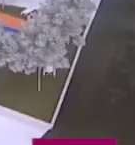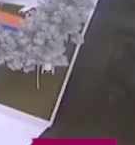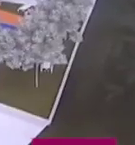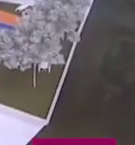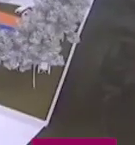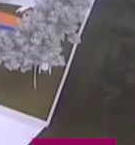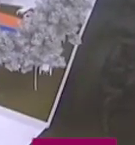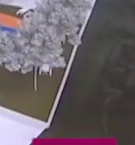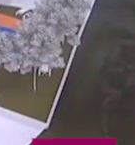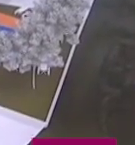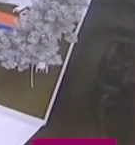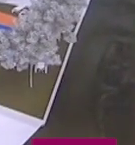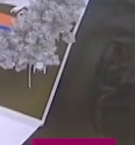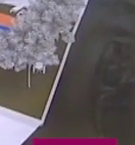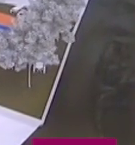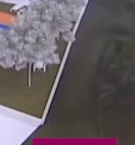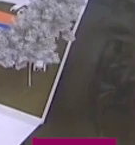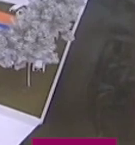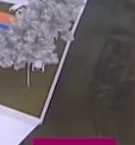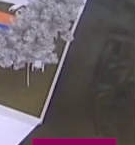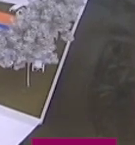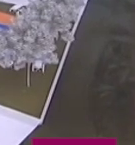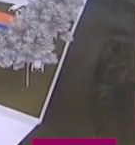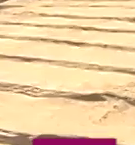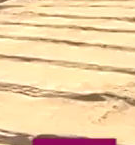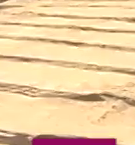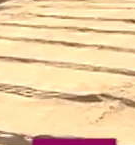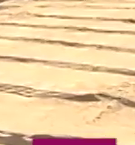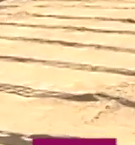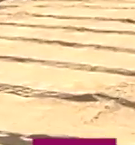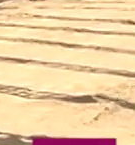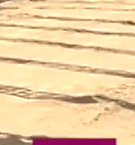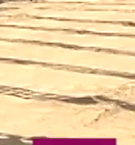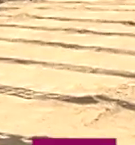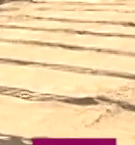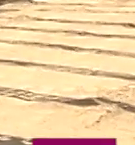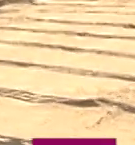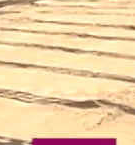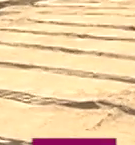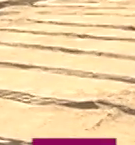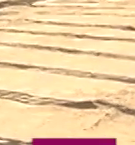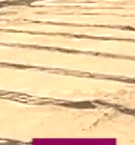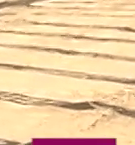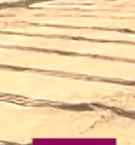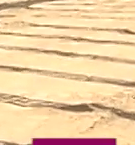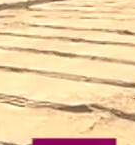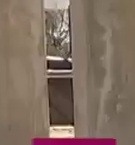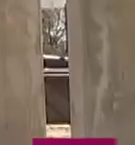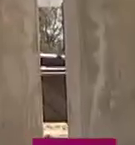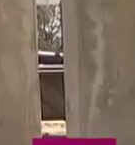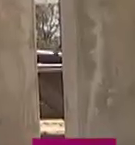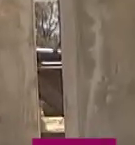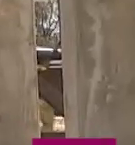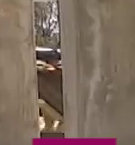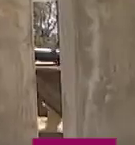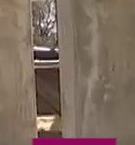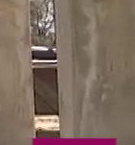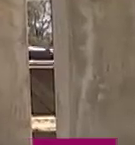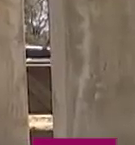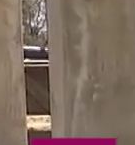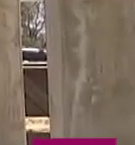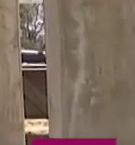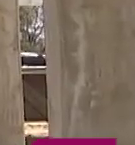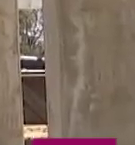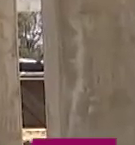obra que tendrá una inversión de 108 millones 890 mil 487 pesos. En esta fase se realizaron labores en el